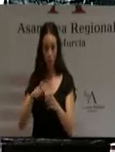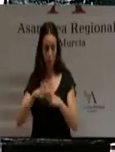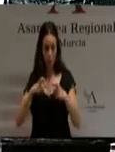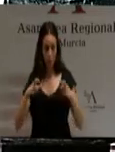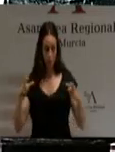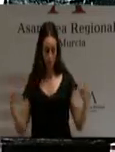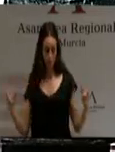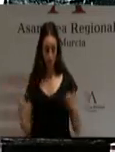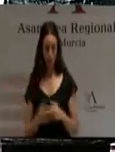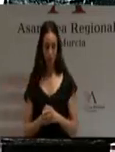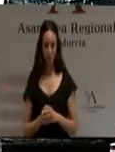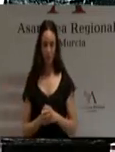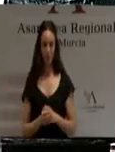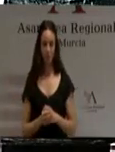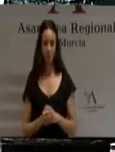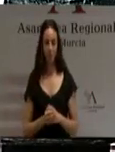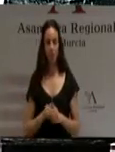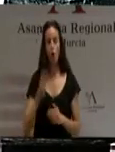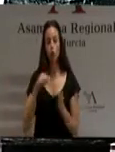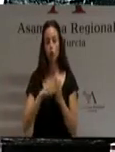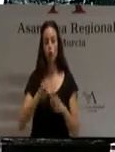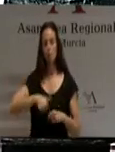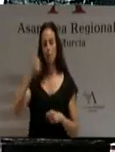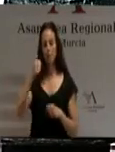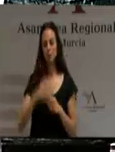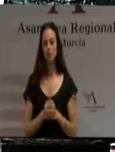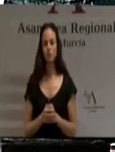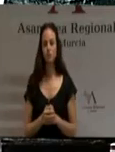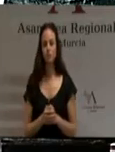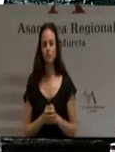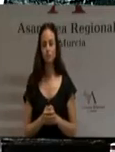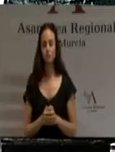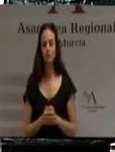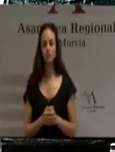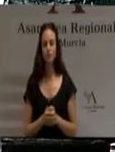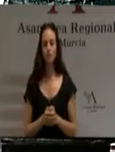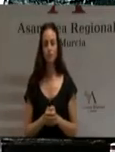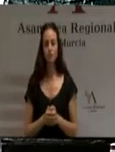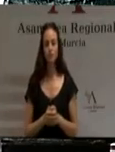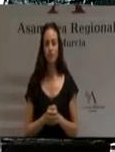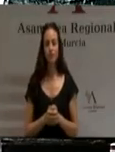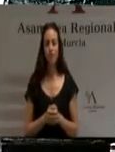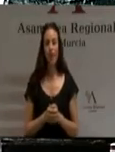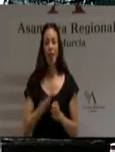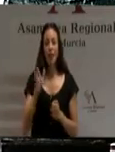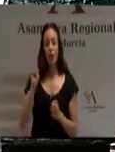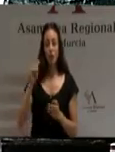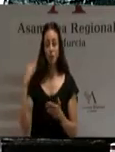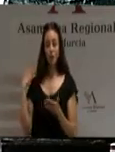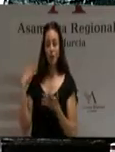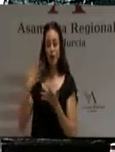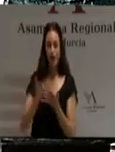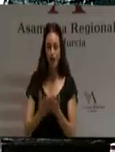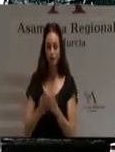que hacen aflorar la lacra de la economía sumergida en la región. Durante los últimos cinco meses, de forma